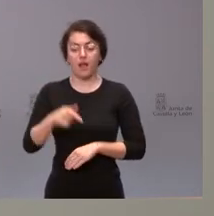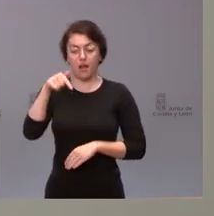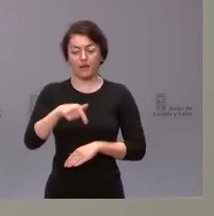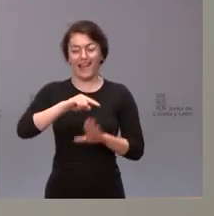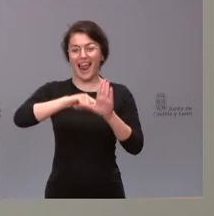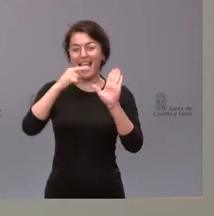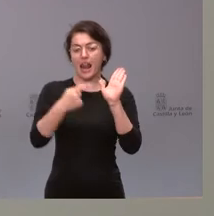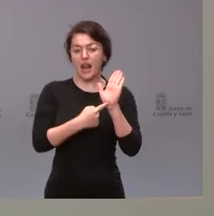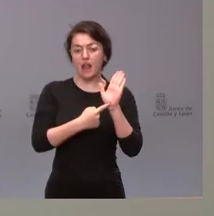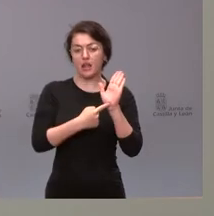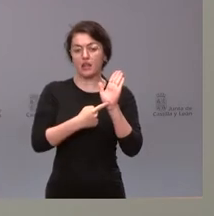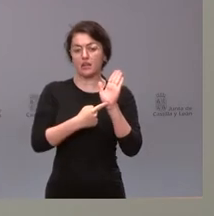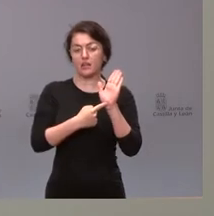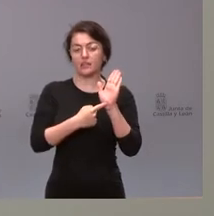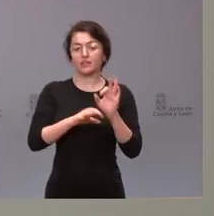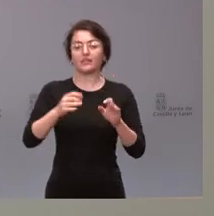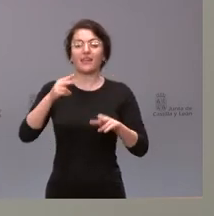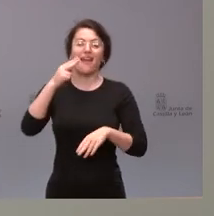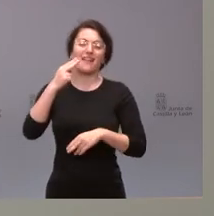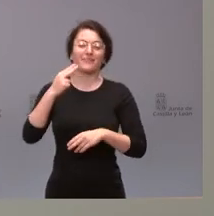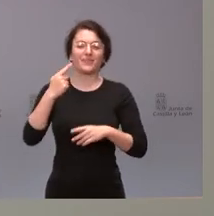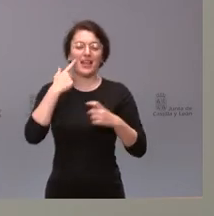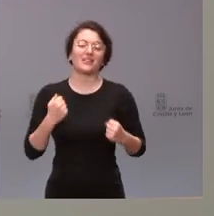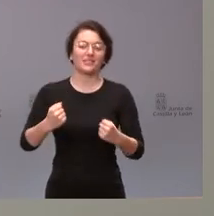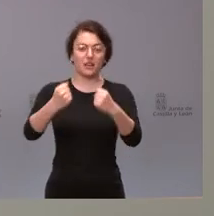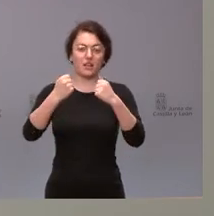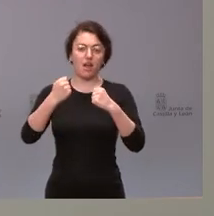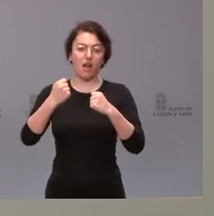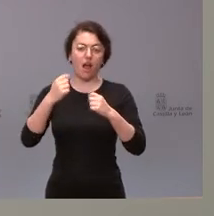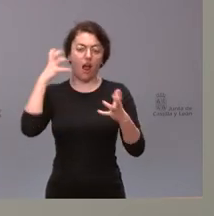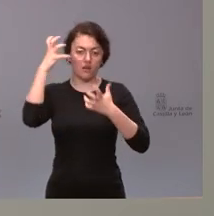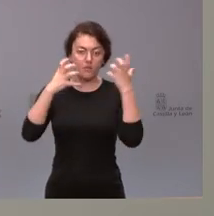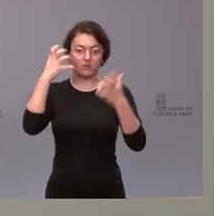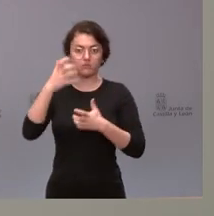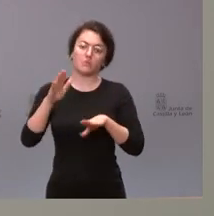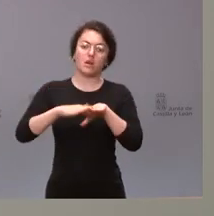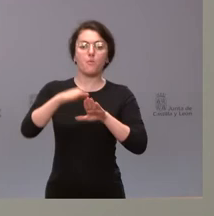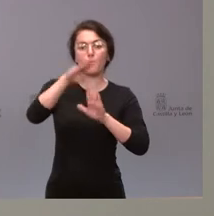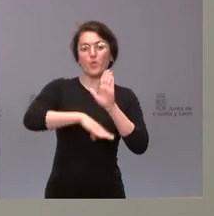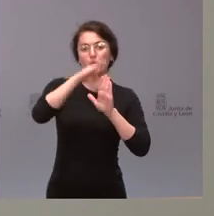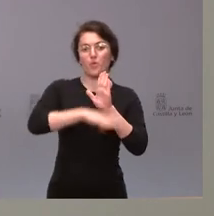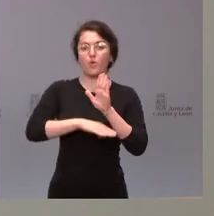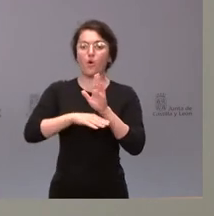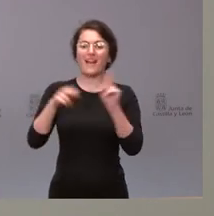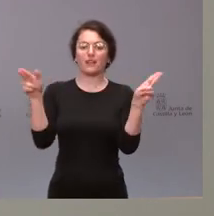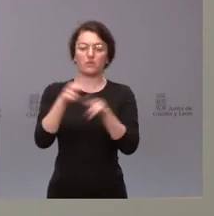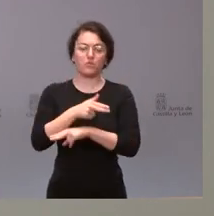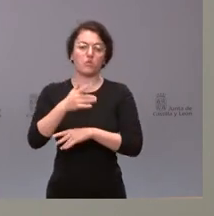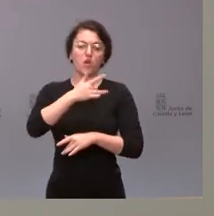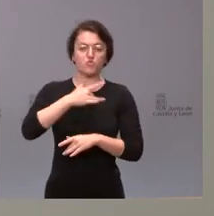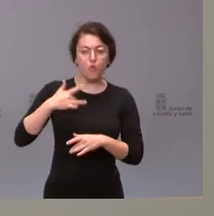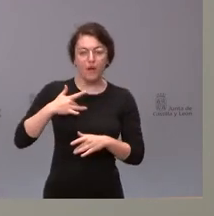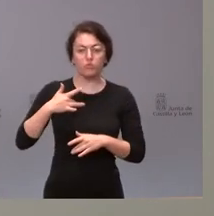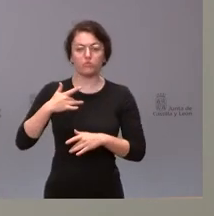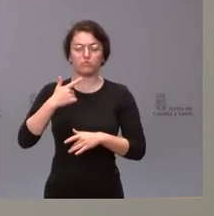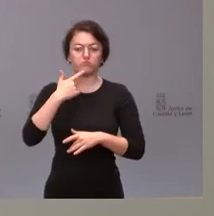de sanidad animal, el protocolo de erradicación de la tuberculosis bovina y también el reglamento establecido al efecto por parte de la Unión Europea. Seguiremos